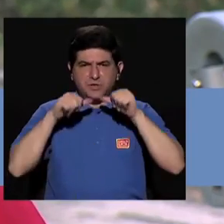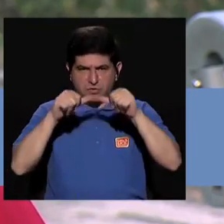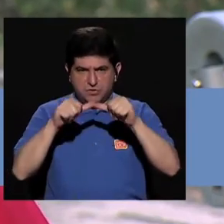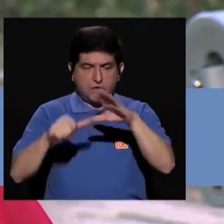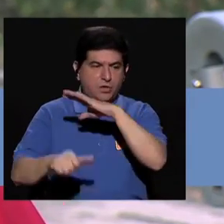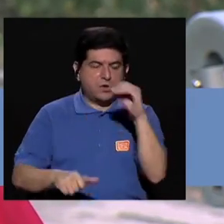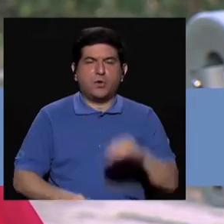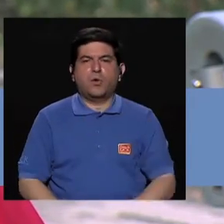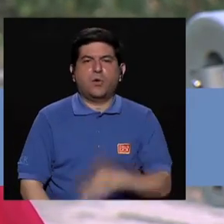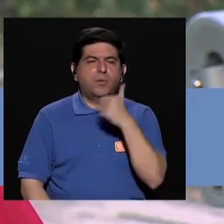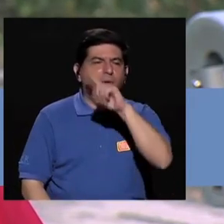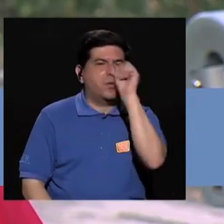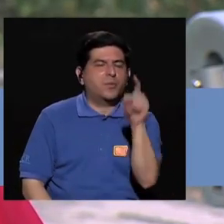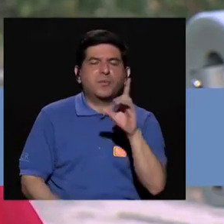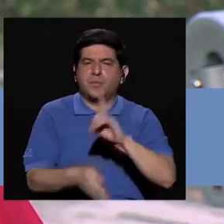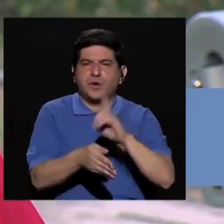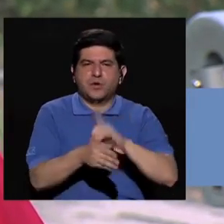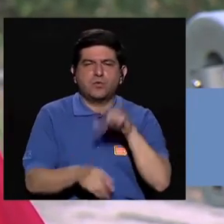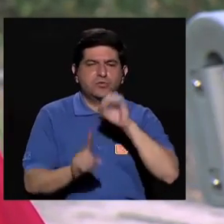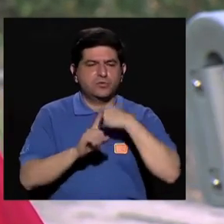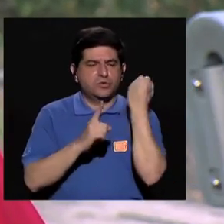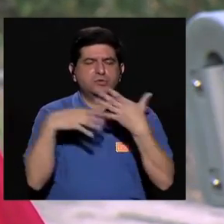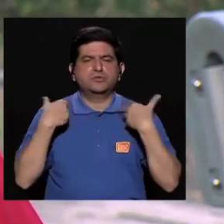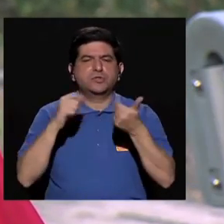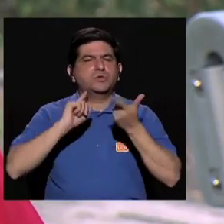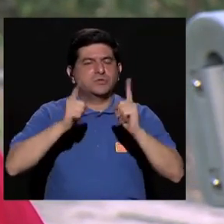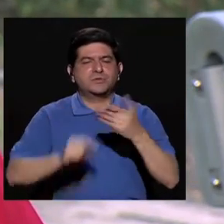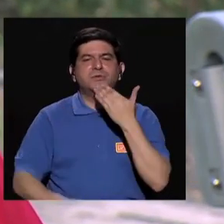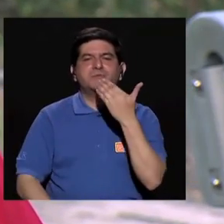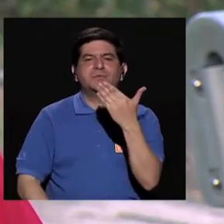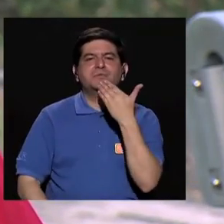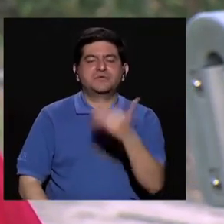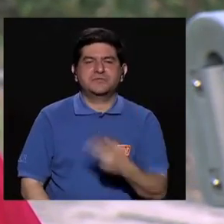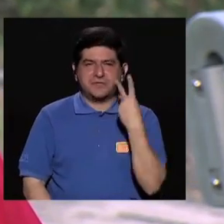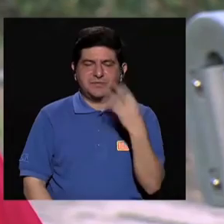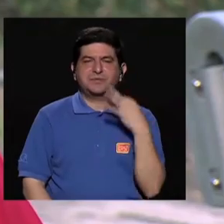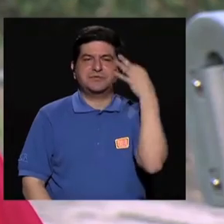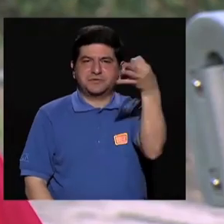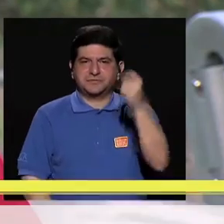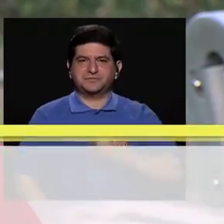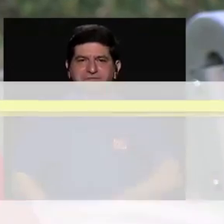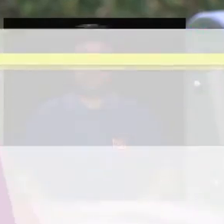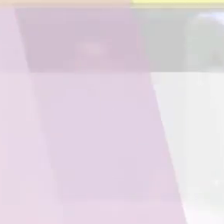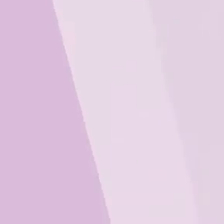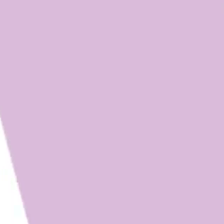o mejor consulta al médico a ver cómo está su situación de salud. Muchísimas gracias y nos vemos en la próxima.